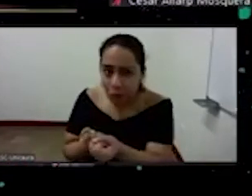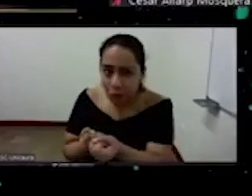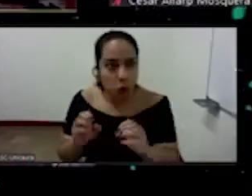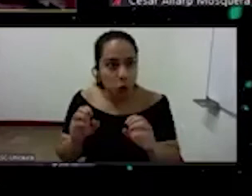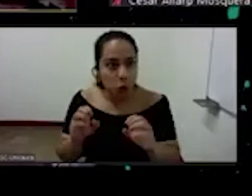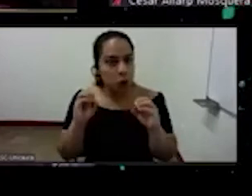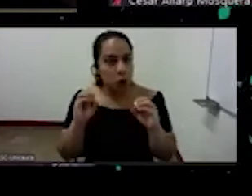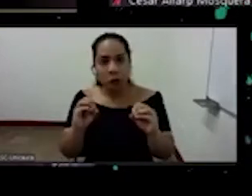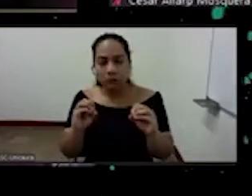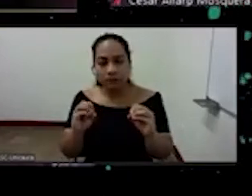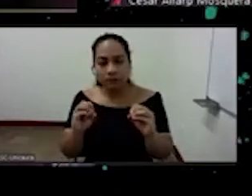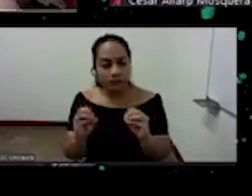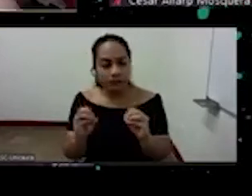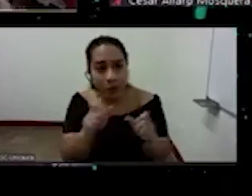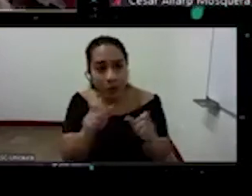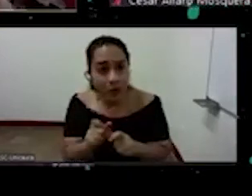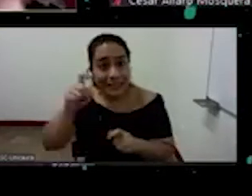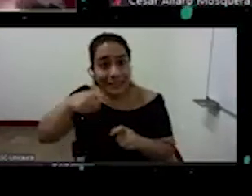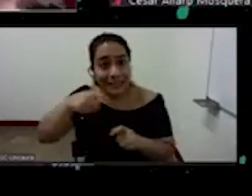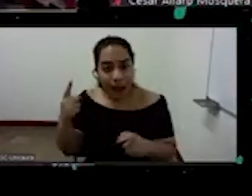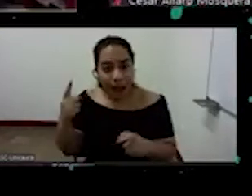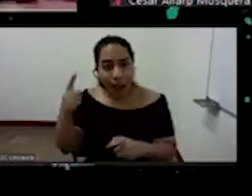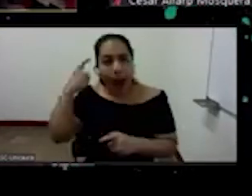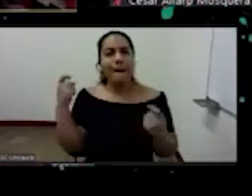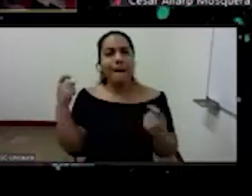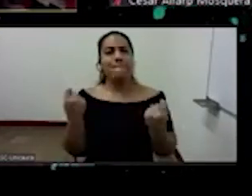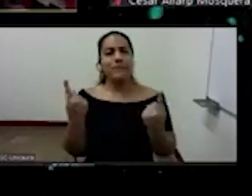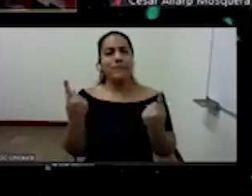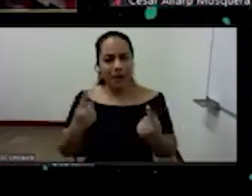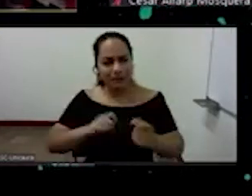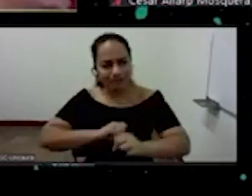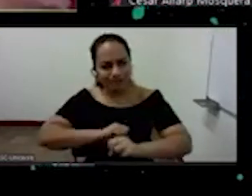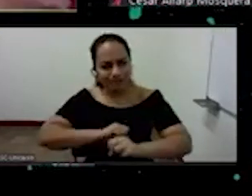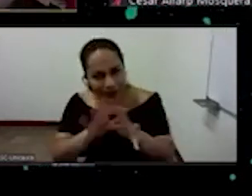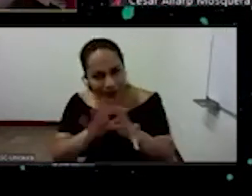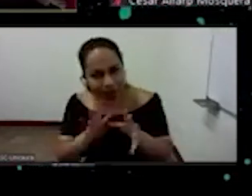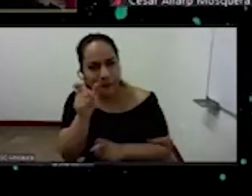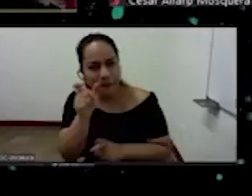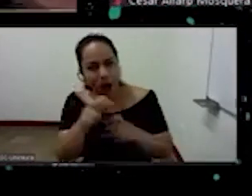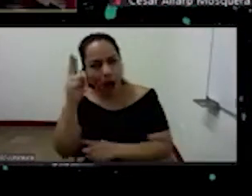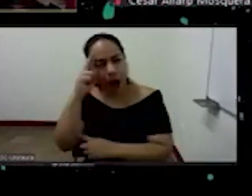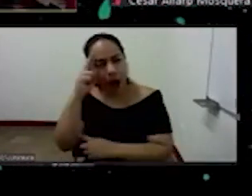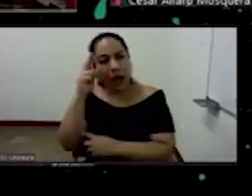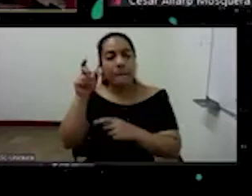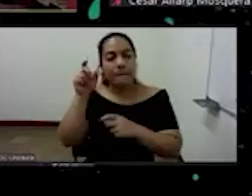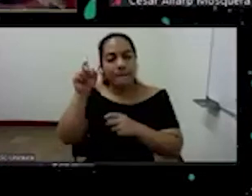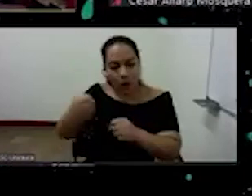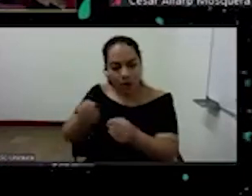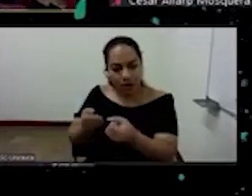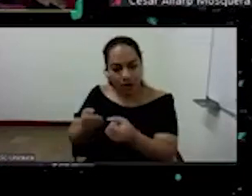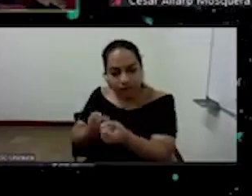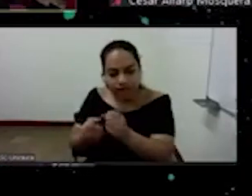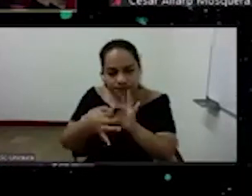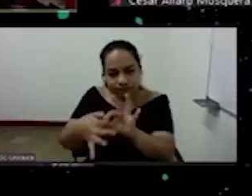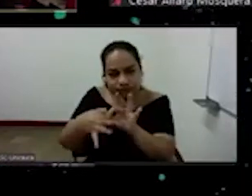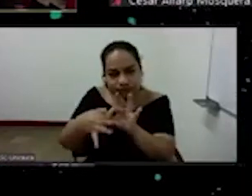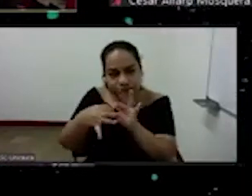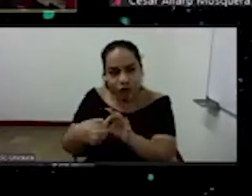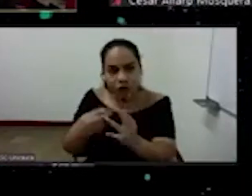comprensión que son una estrategia común puede liberarnos de la maledición